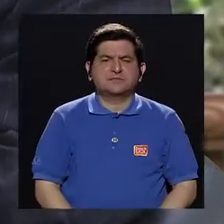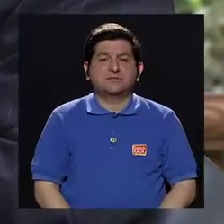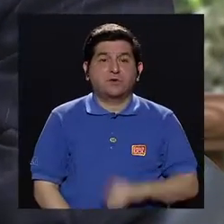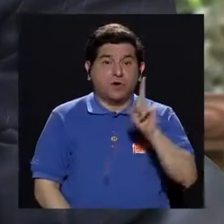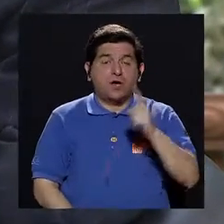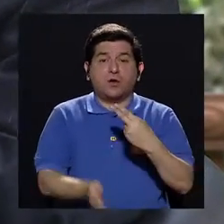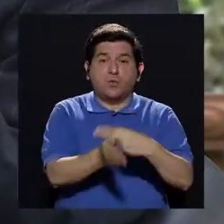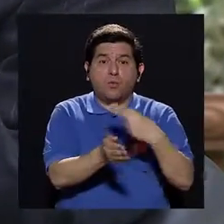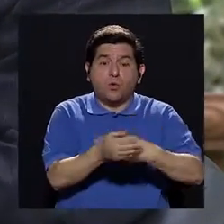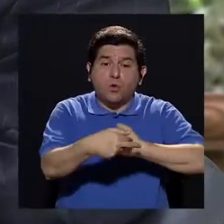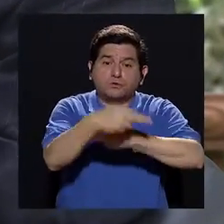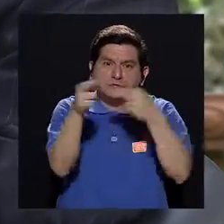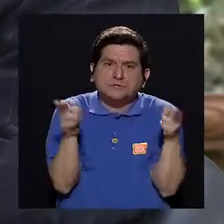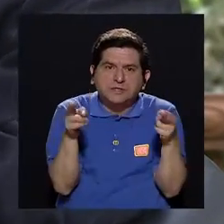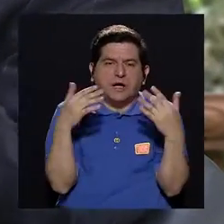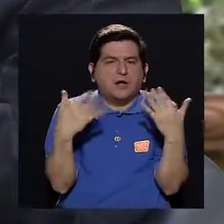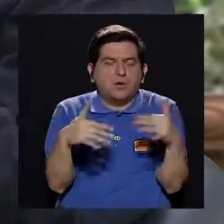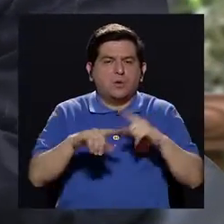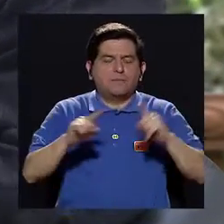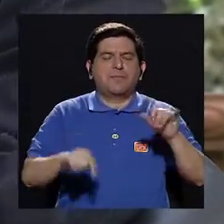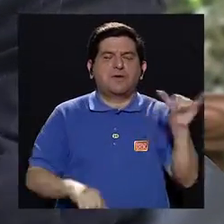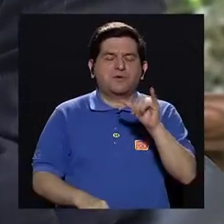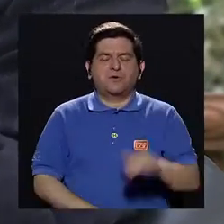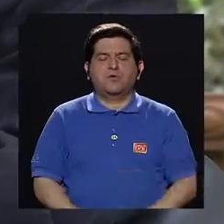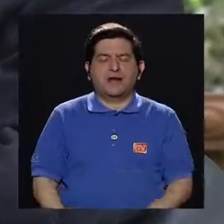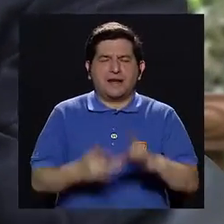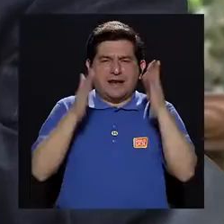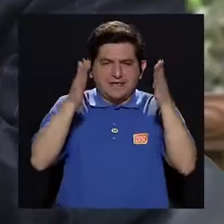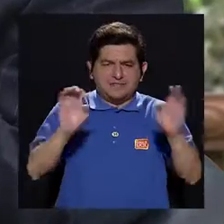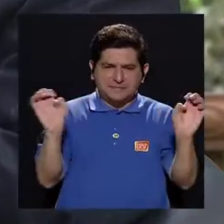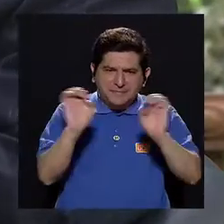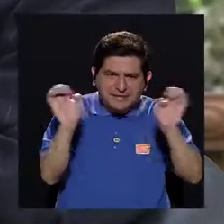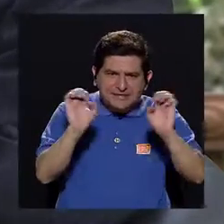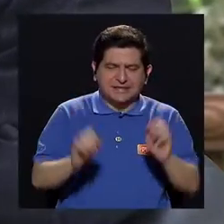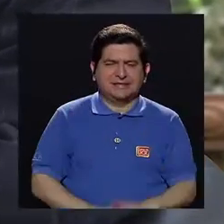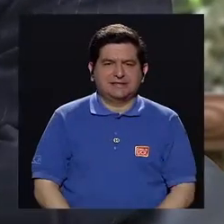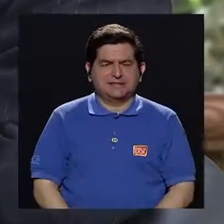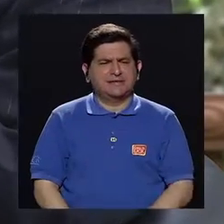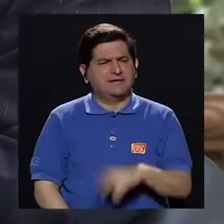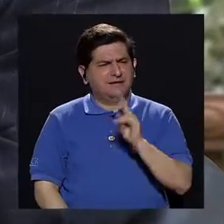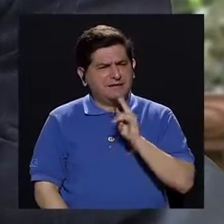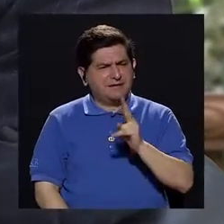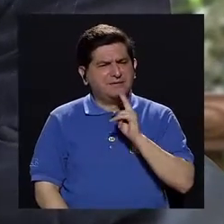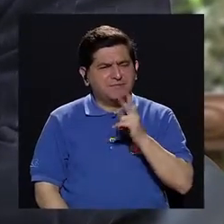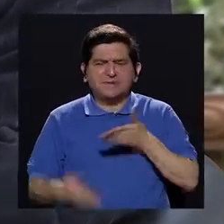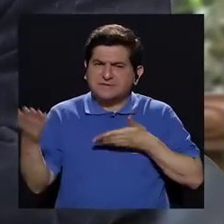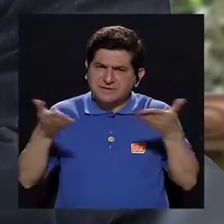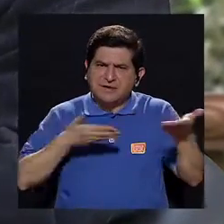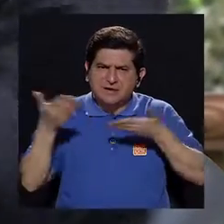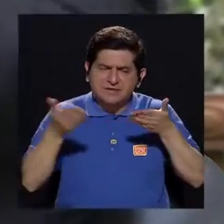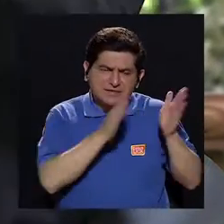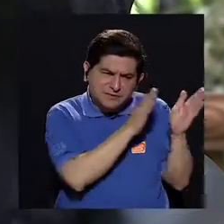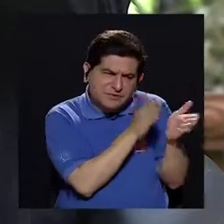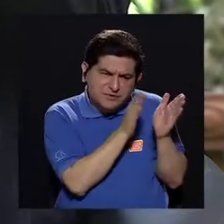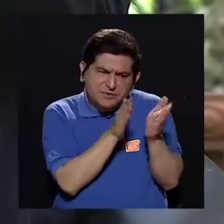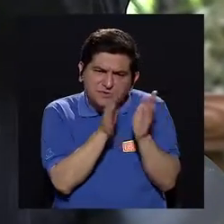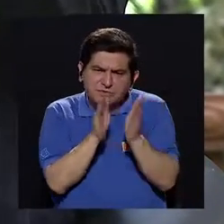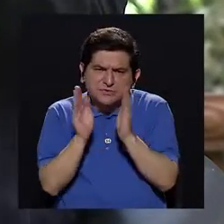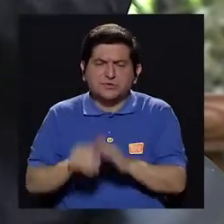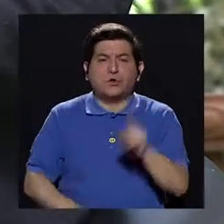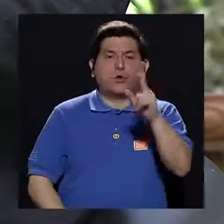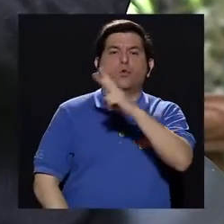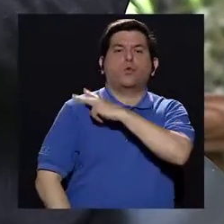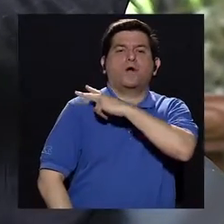un hospital regional. Pero también tenemos emergenciólogos. Realmente el servicio se organiza